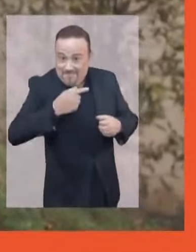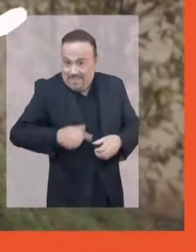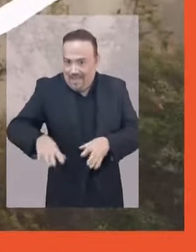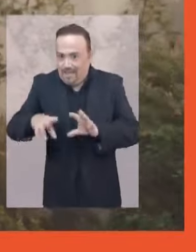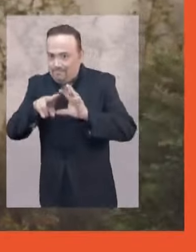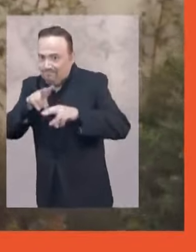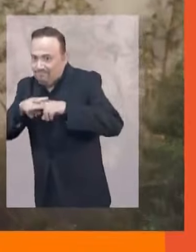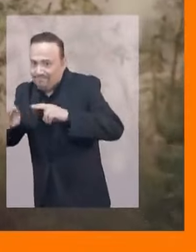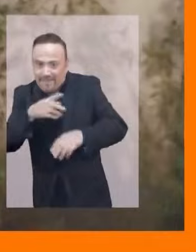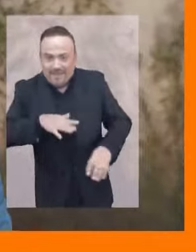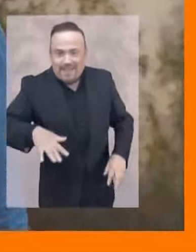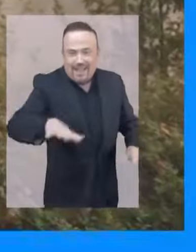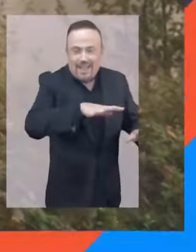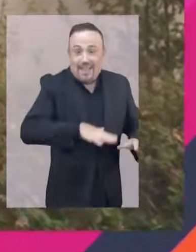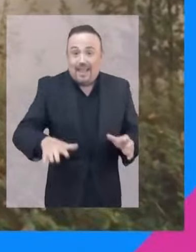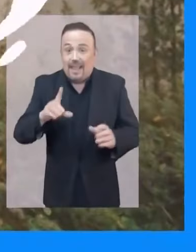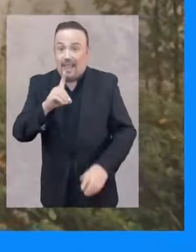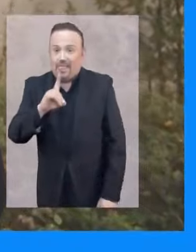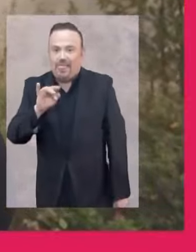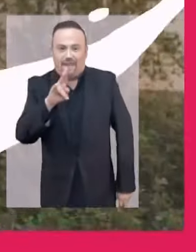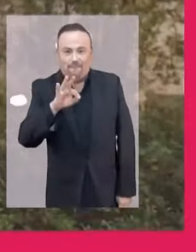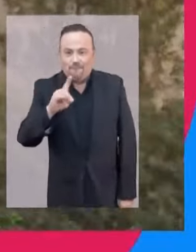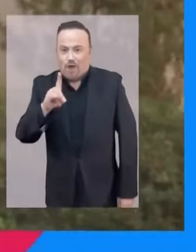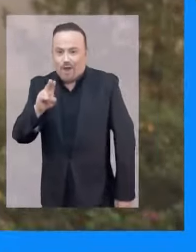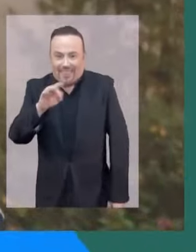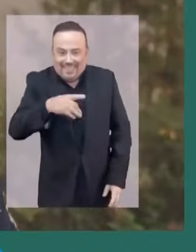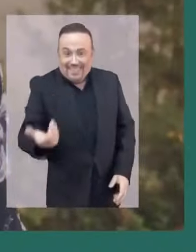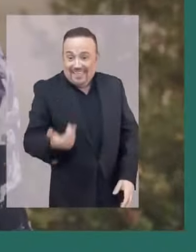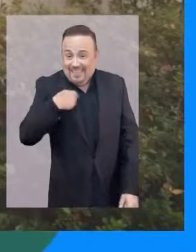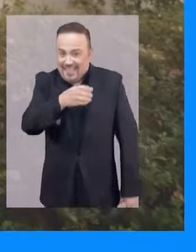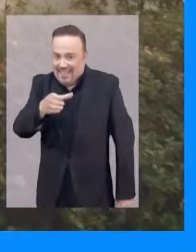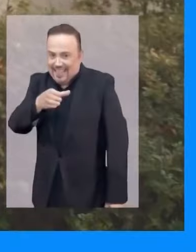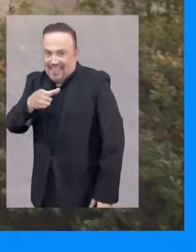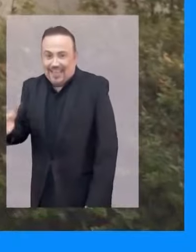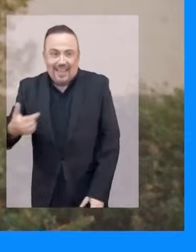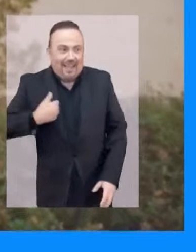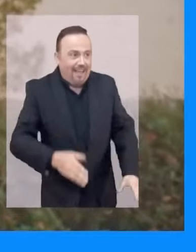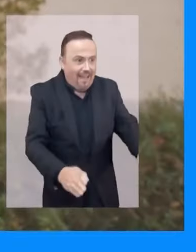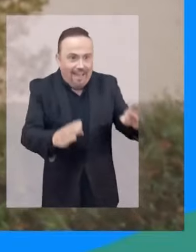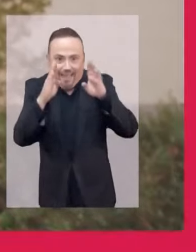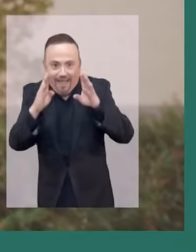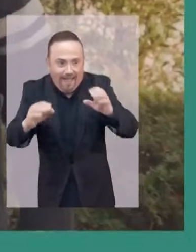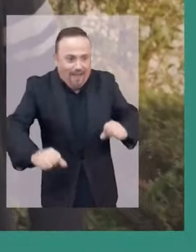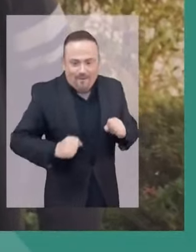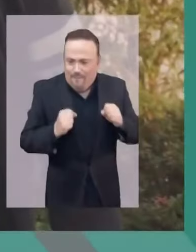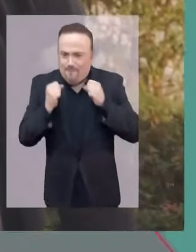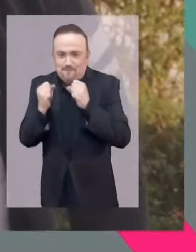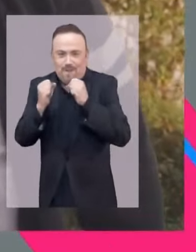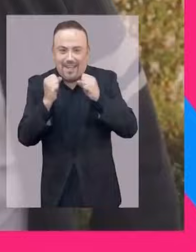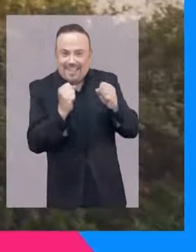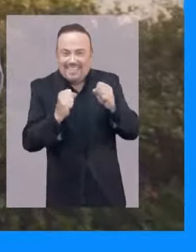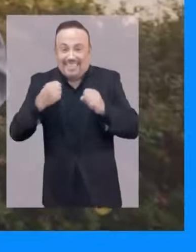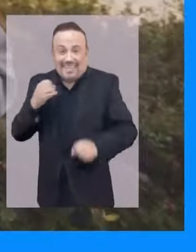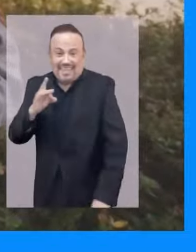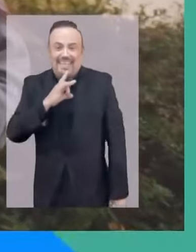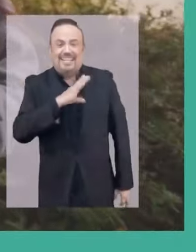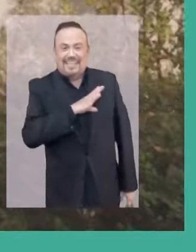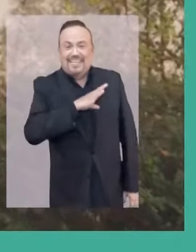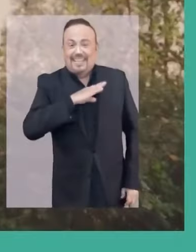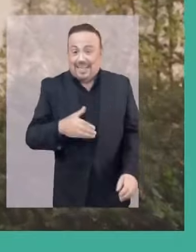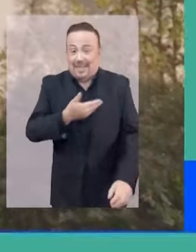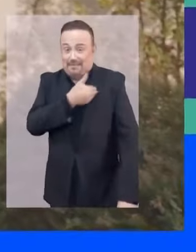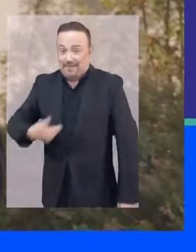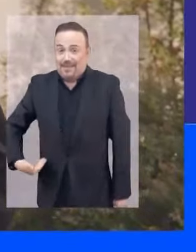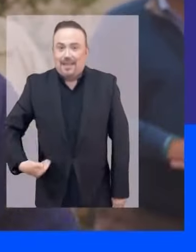Hacemos todos juntos con desbordes. La gente se escuchará bien fuerte. El